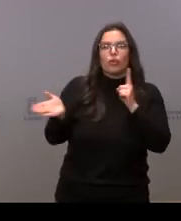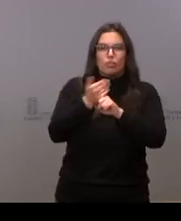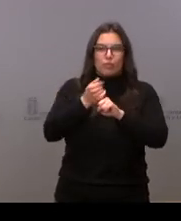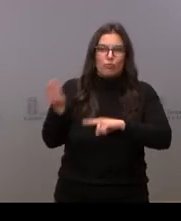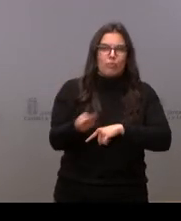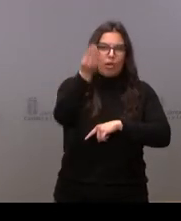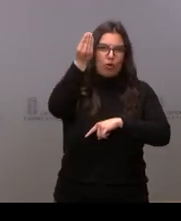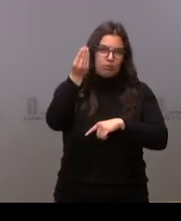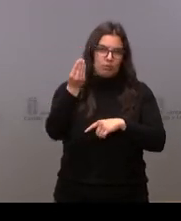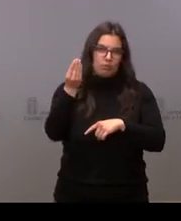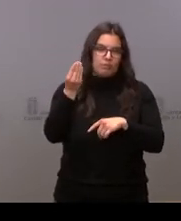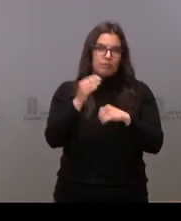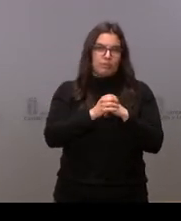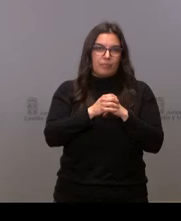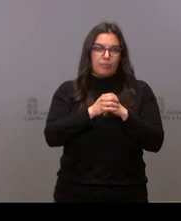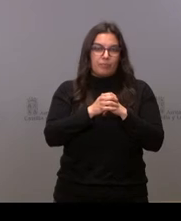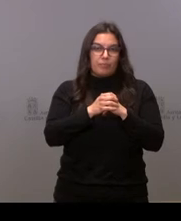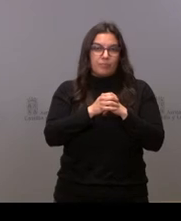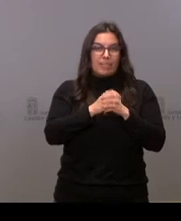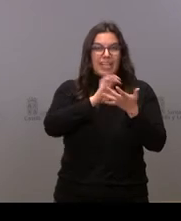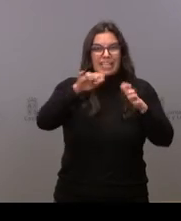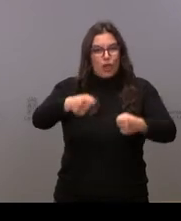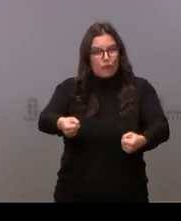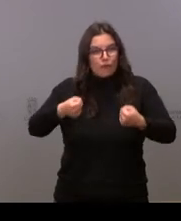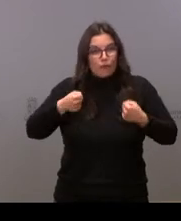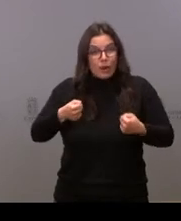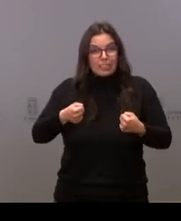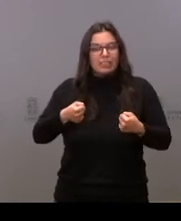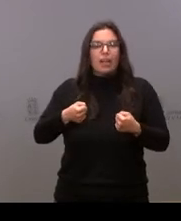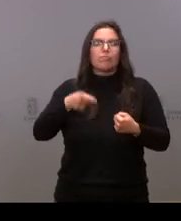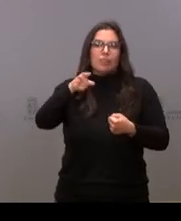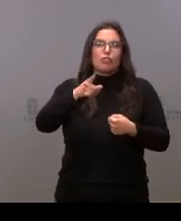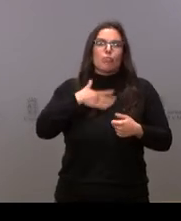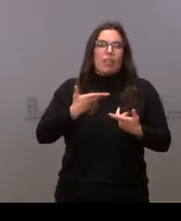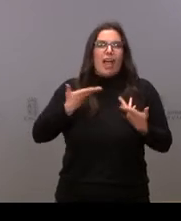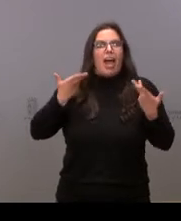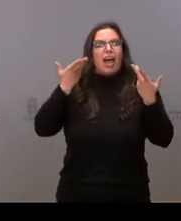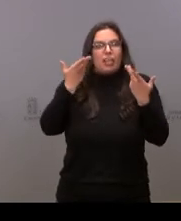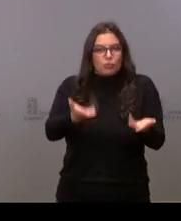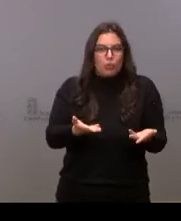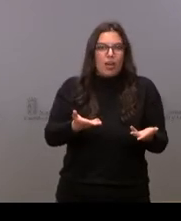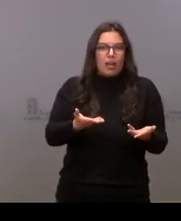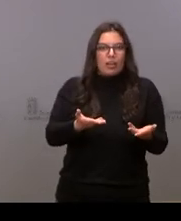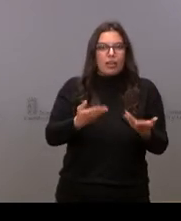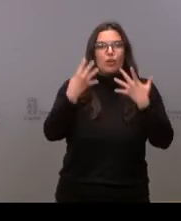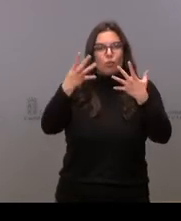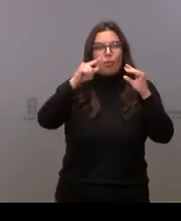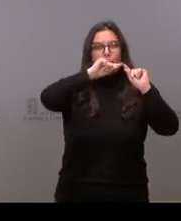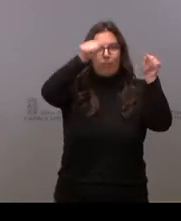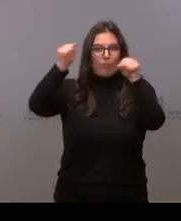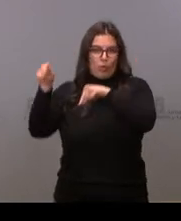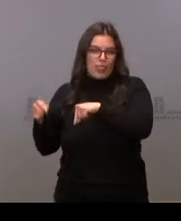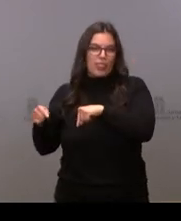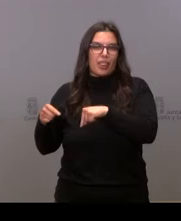irá mejor. Teniendo una Castilla y León más fuerte, es como podremos ayudar a las nueve provincias